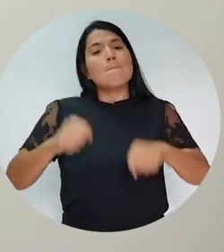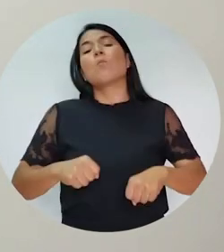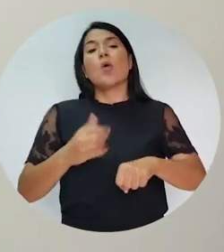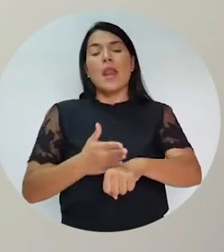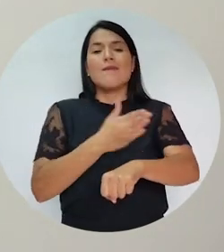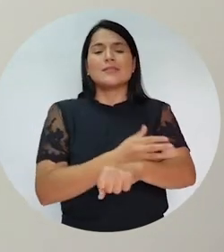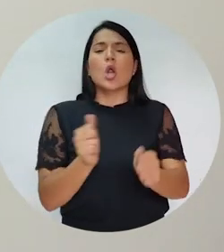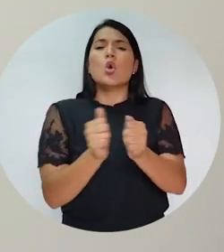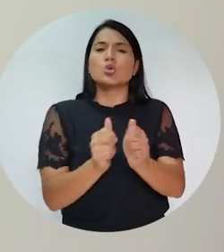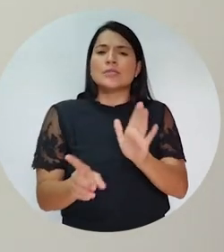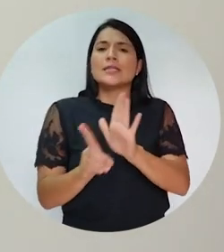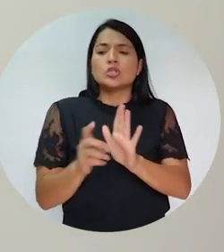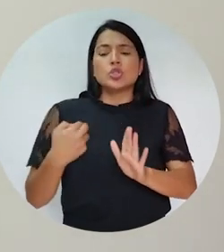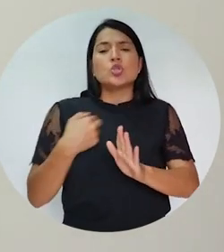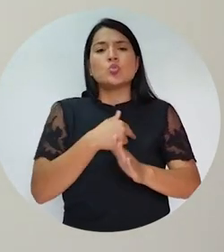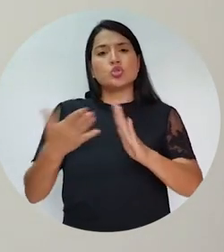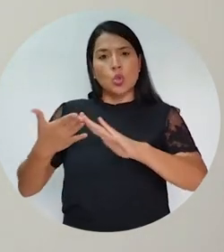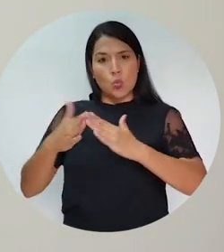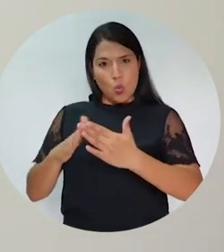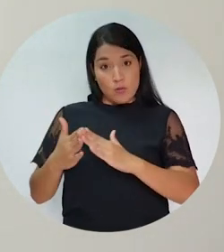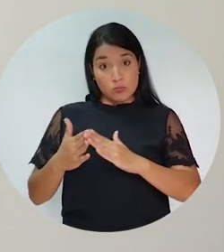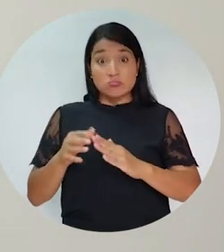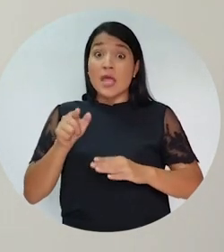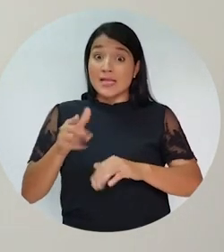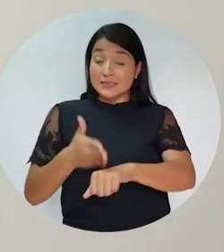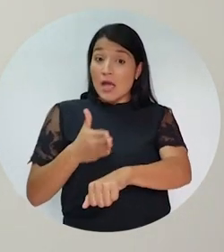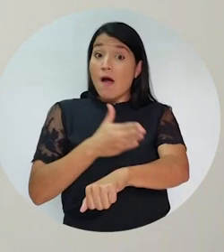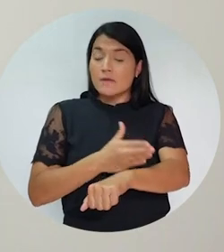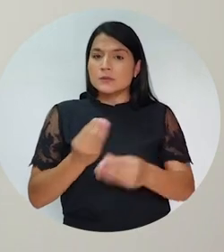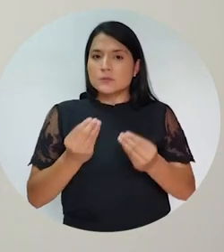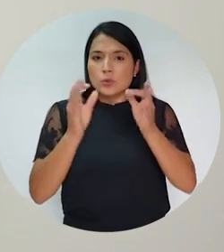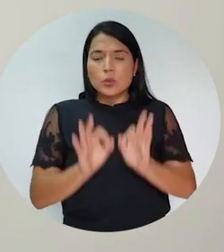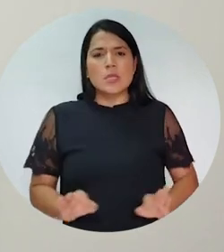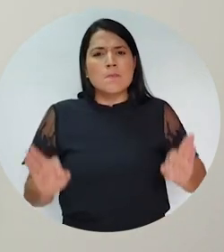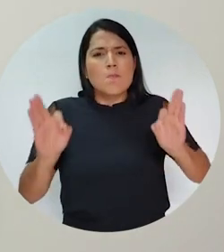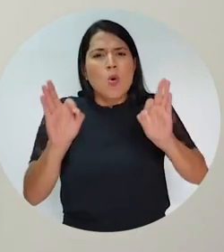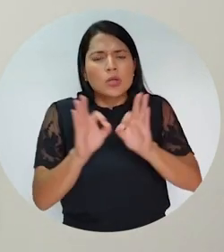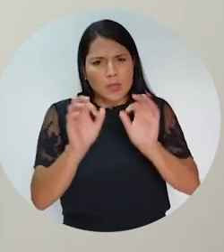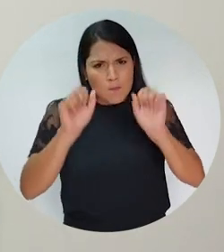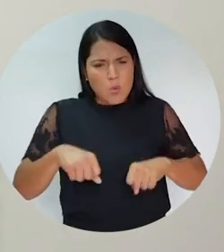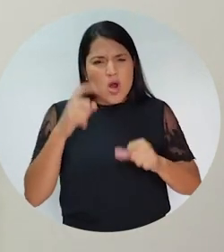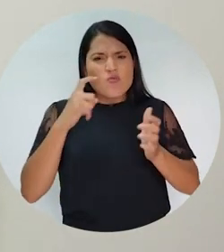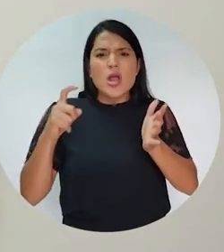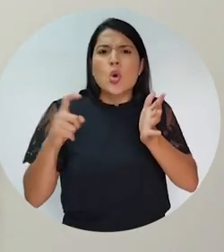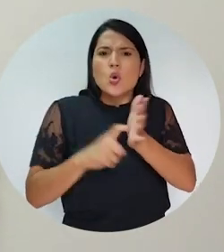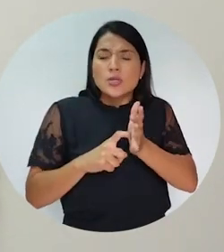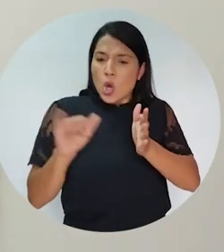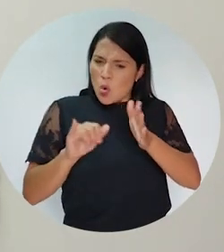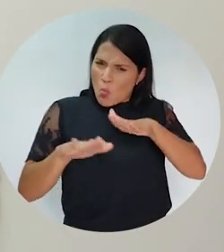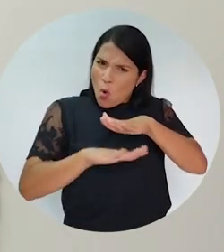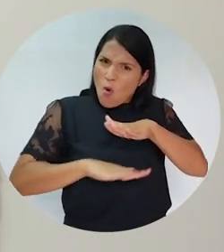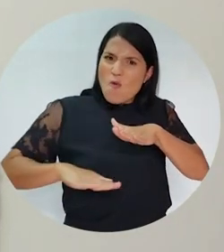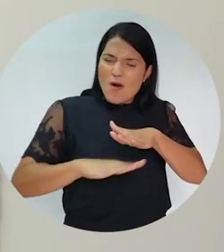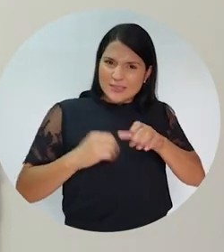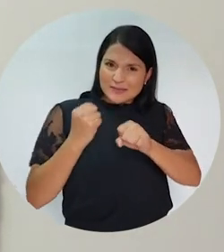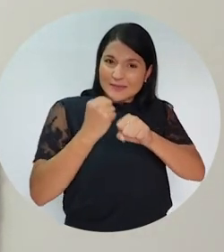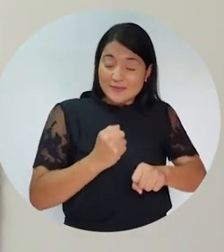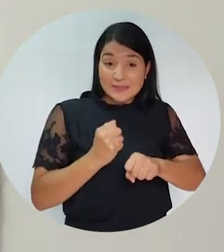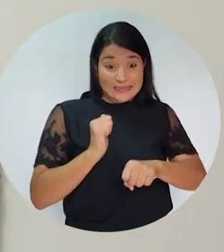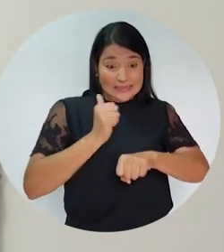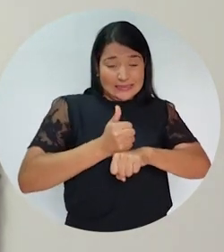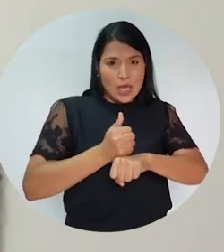avance de los derechos de nuestra población. Ha sido un avance muy importante el reconocimiento como base